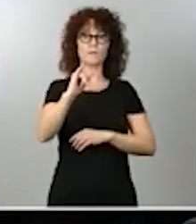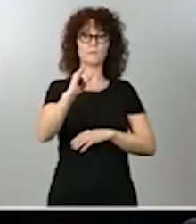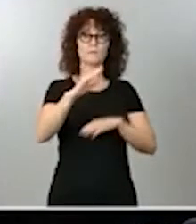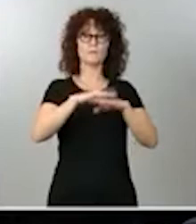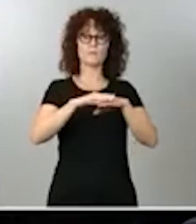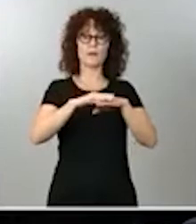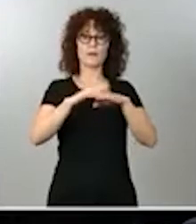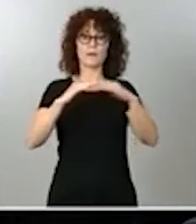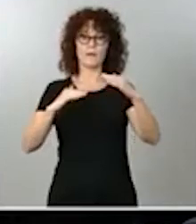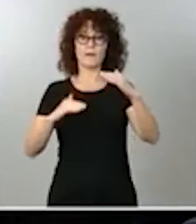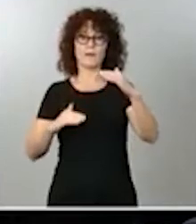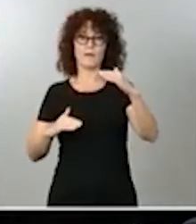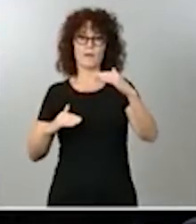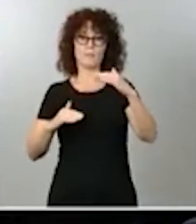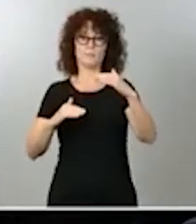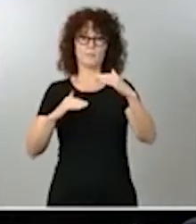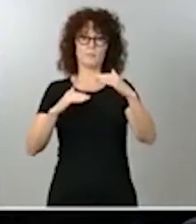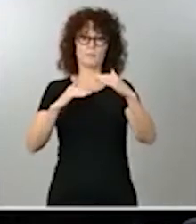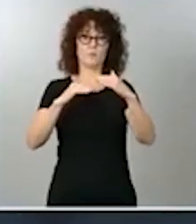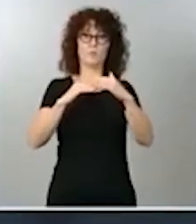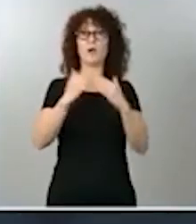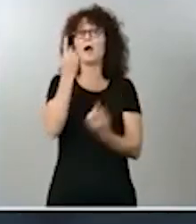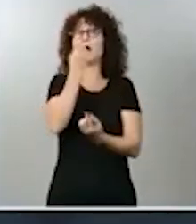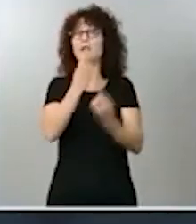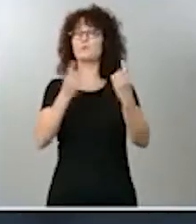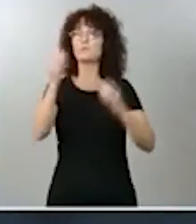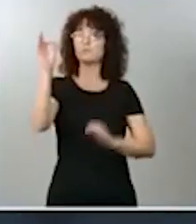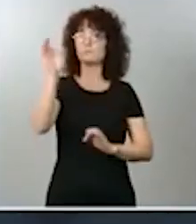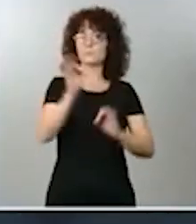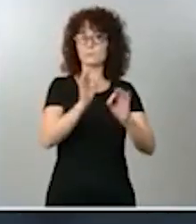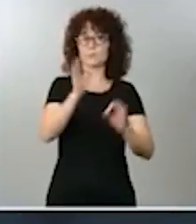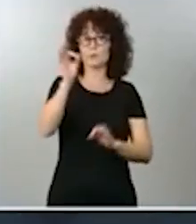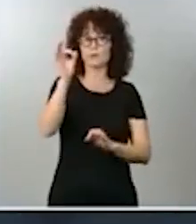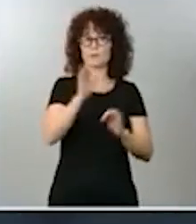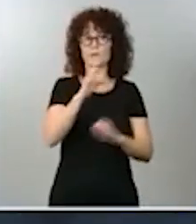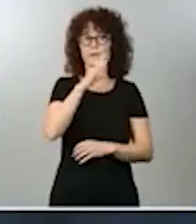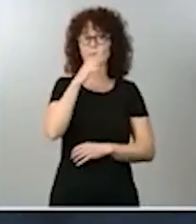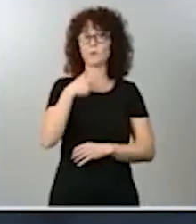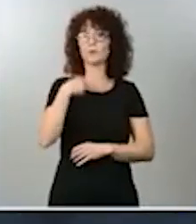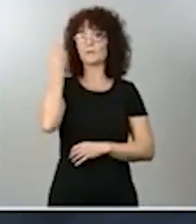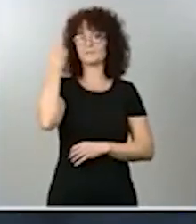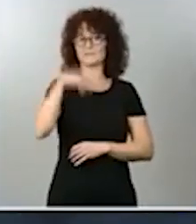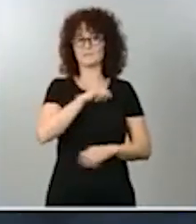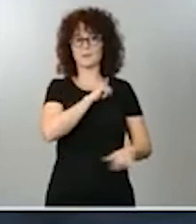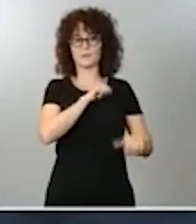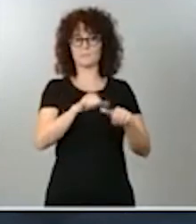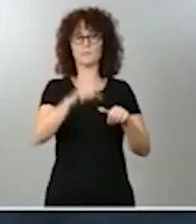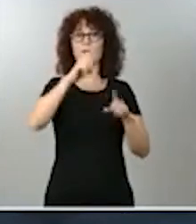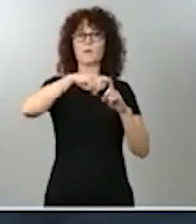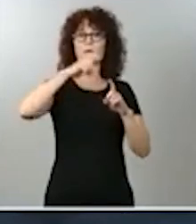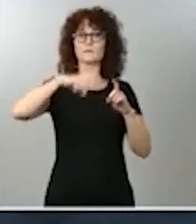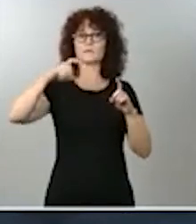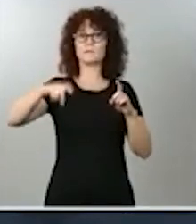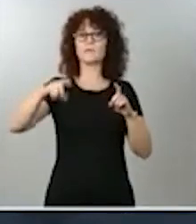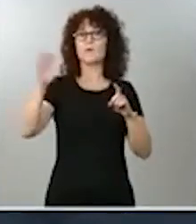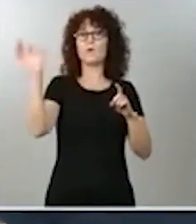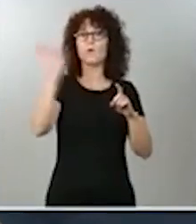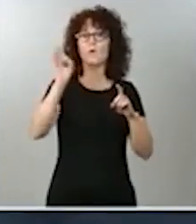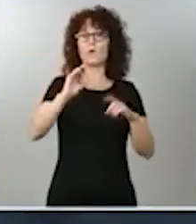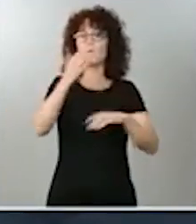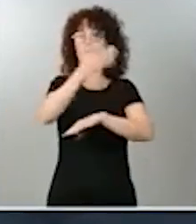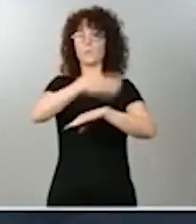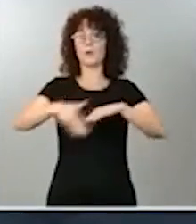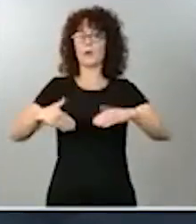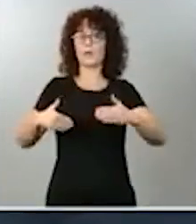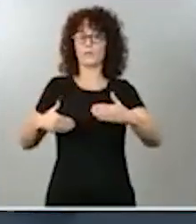los que ya se conocen por las numerosas estadísticas que hay o al menos algún plazo de tiempo para reducir a la